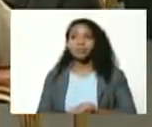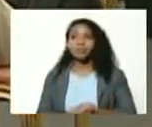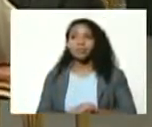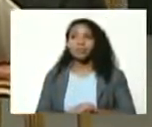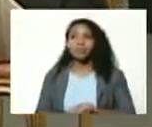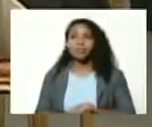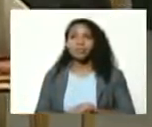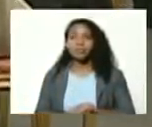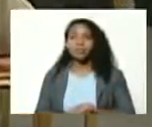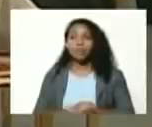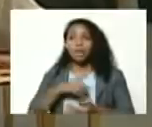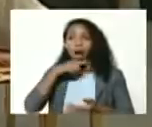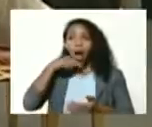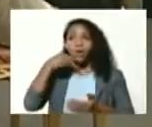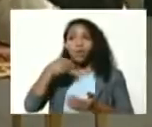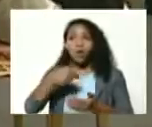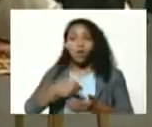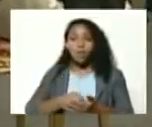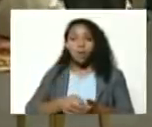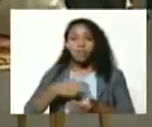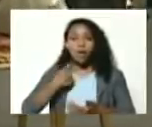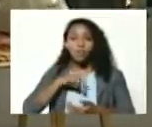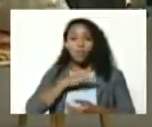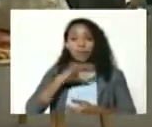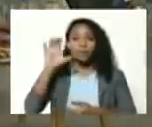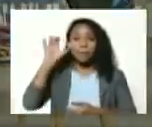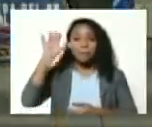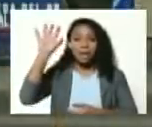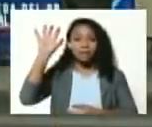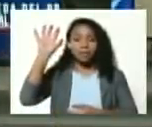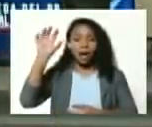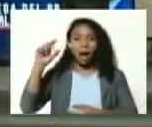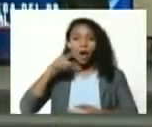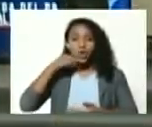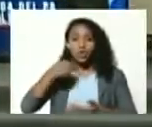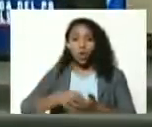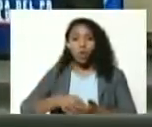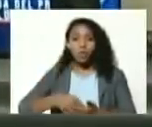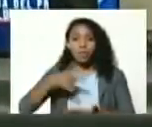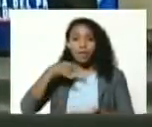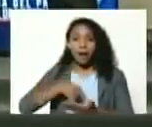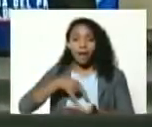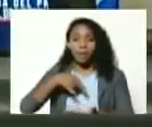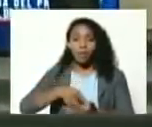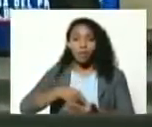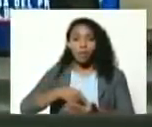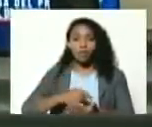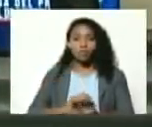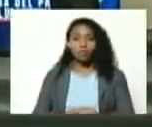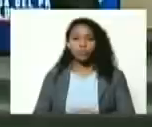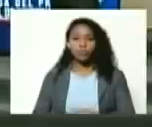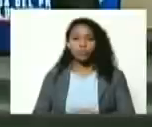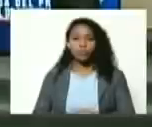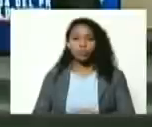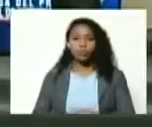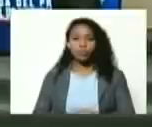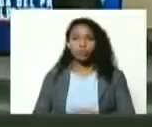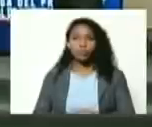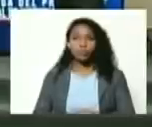y a nombre de nuestra patria a nombre de Carabobo vamos a poner